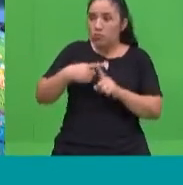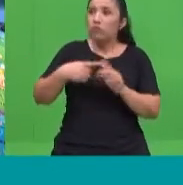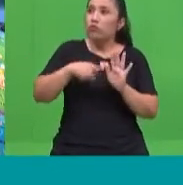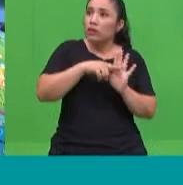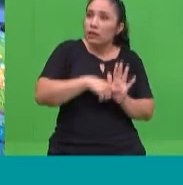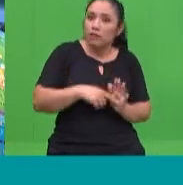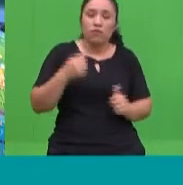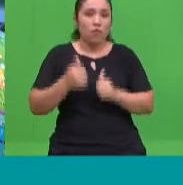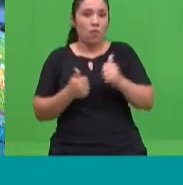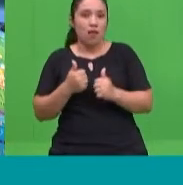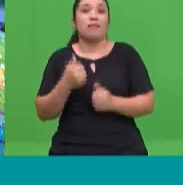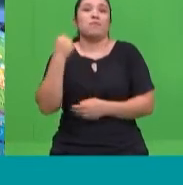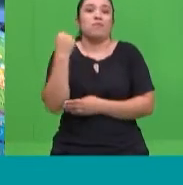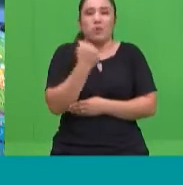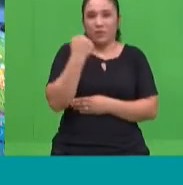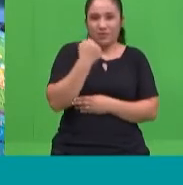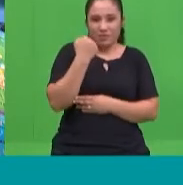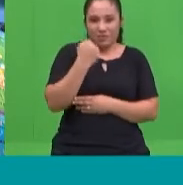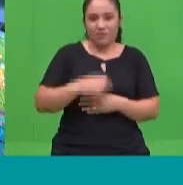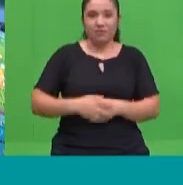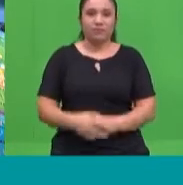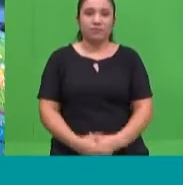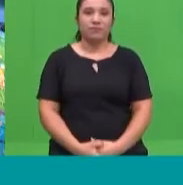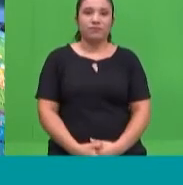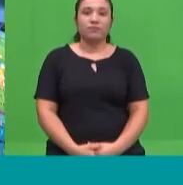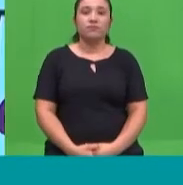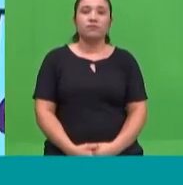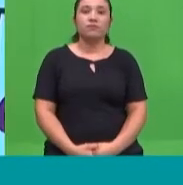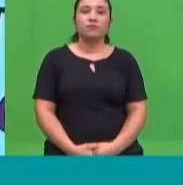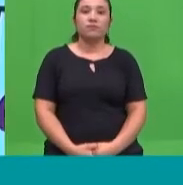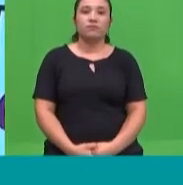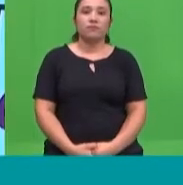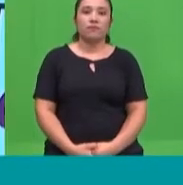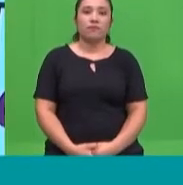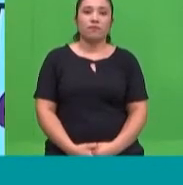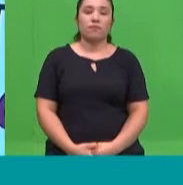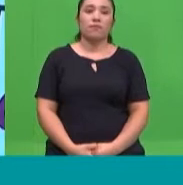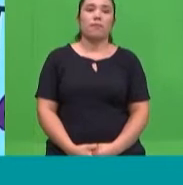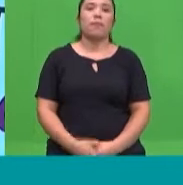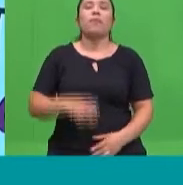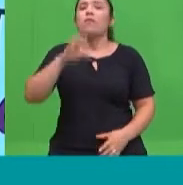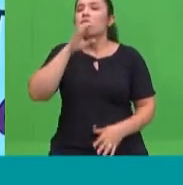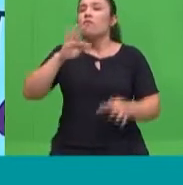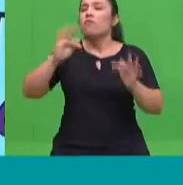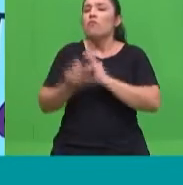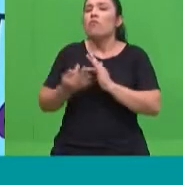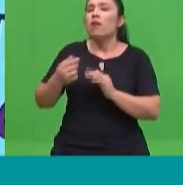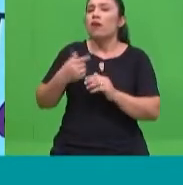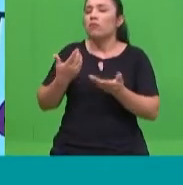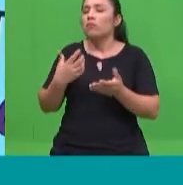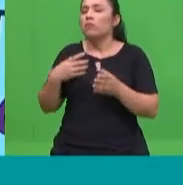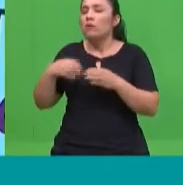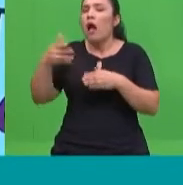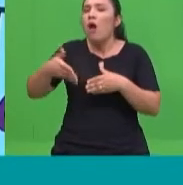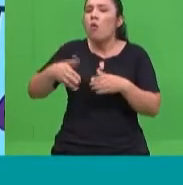crecimiento. ¿Cómo podemos organizar esas pautas cuando a partir de estos días, con la cuarentena inteligente,